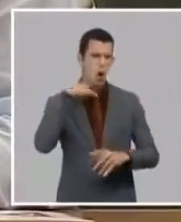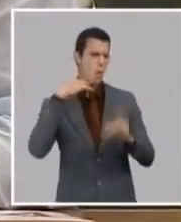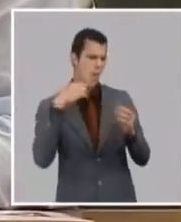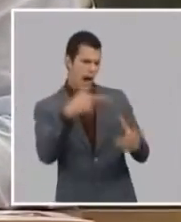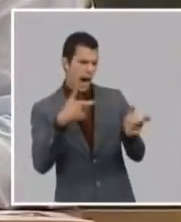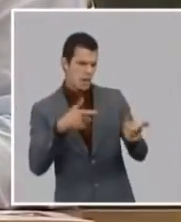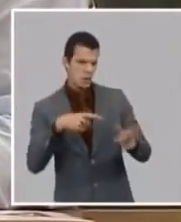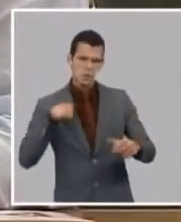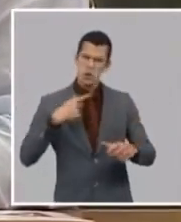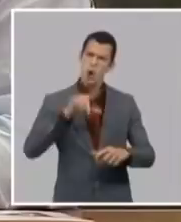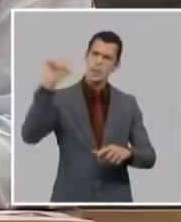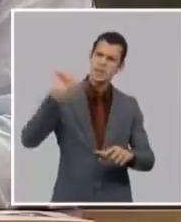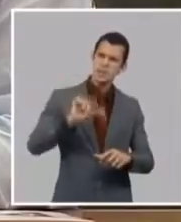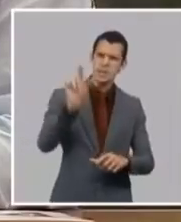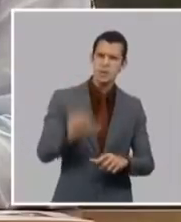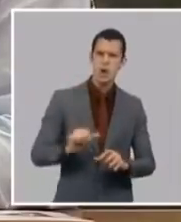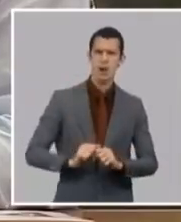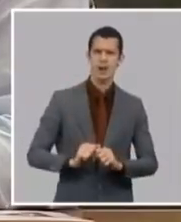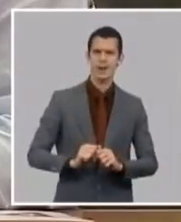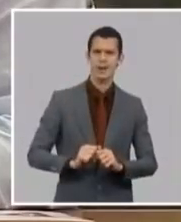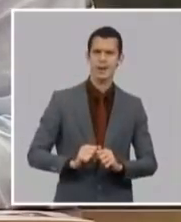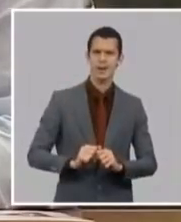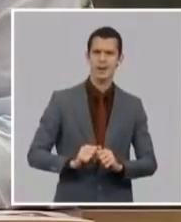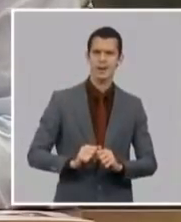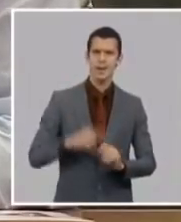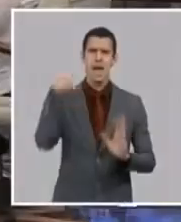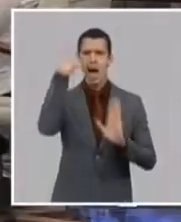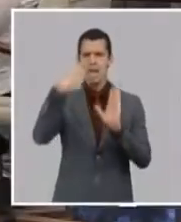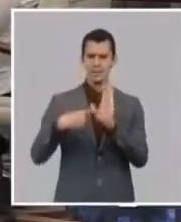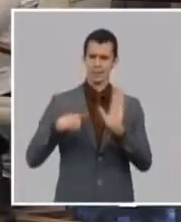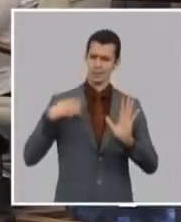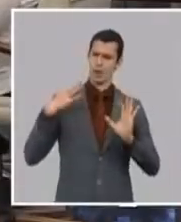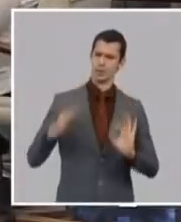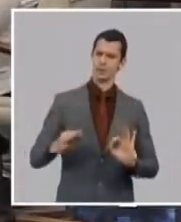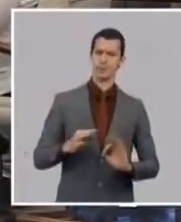los que me conocen saben cuán alejado están esas cualidades